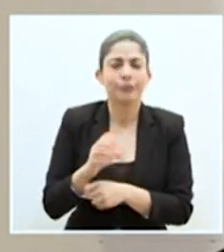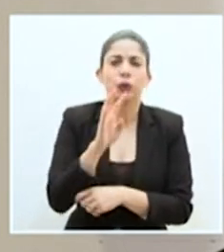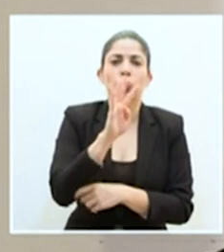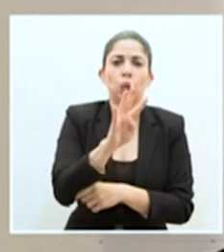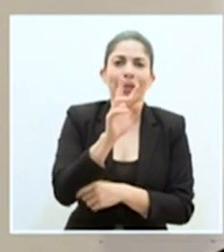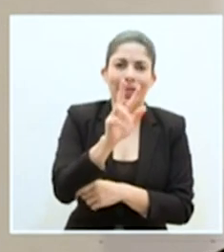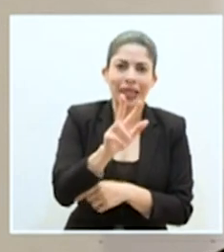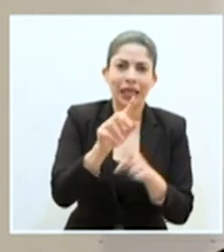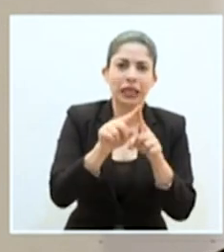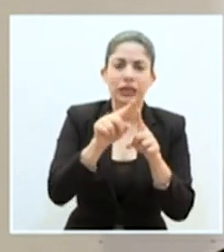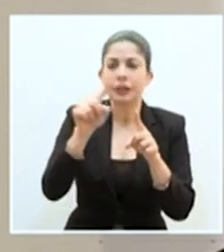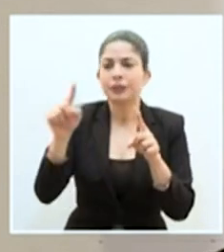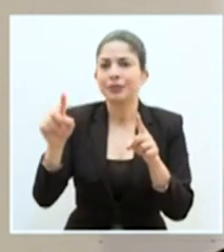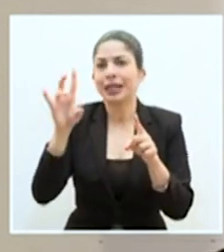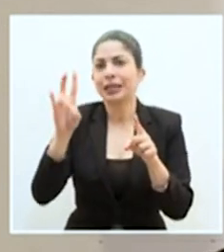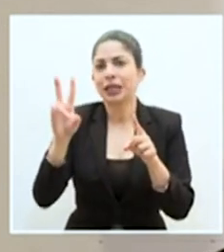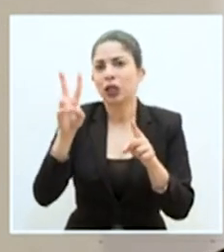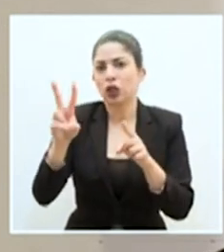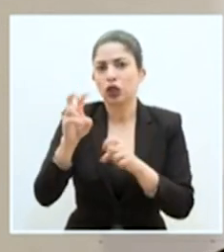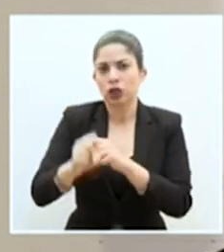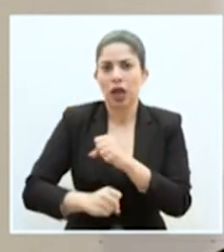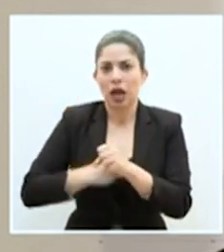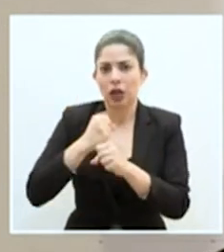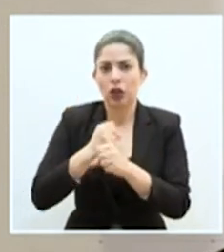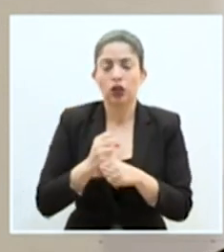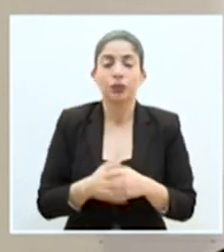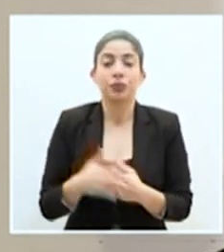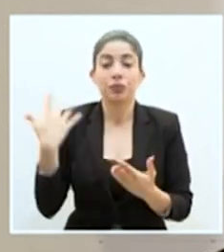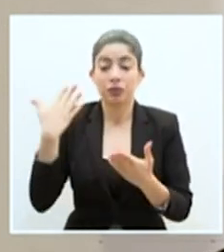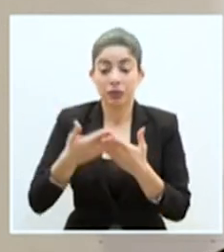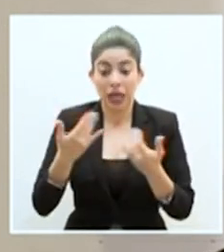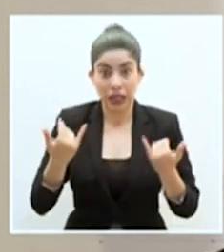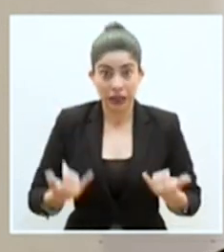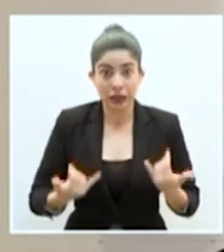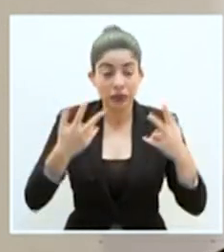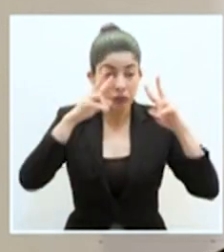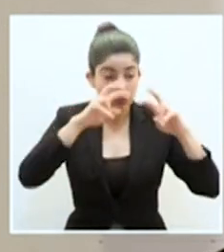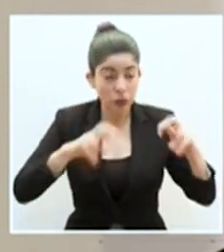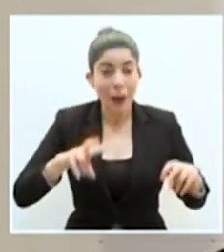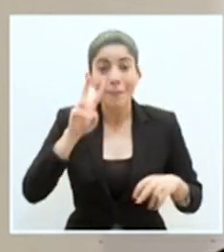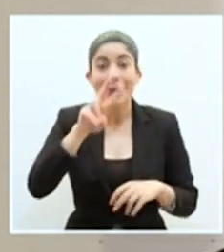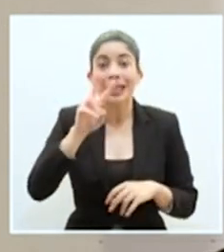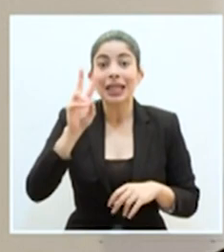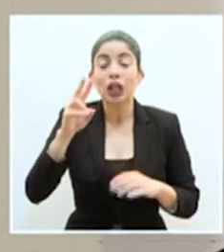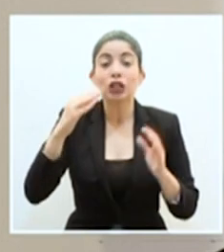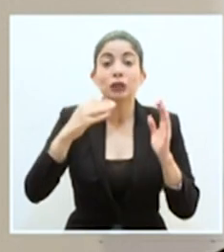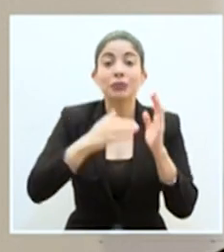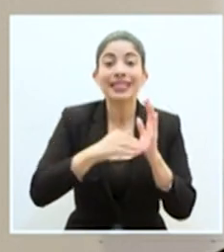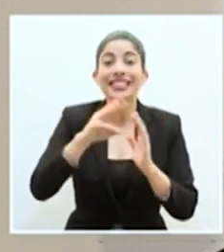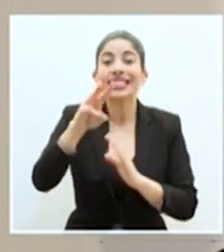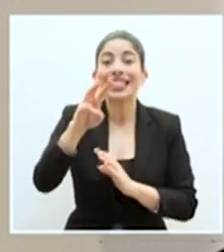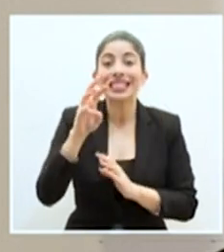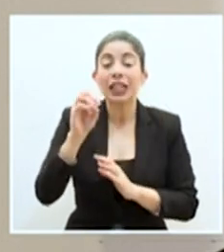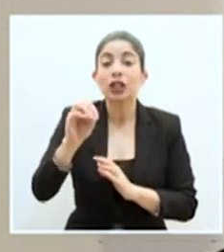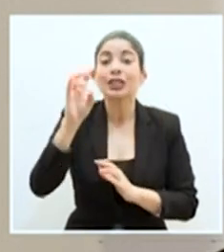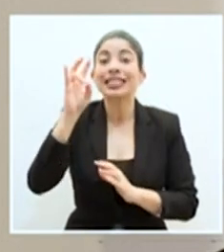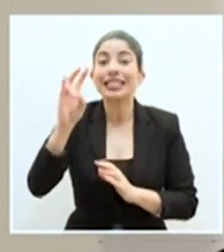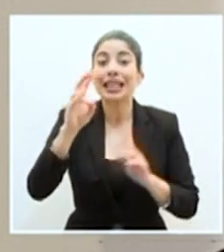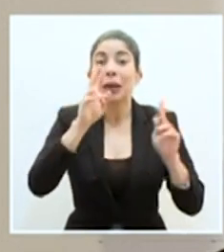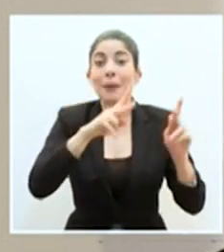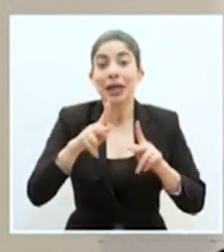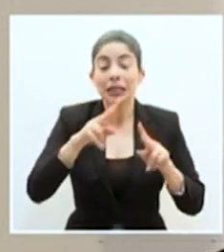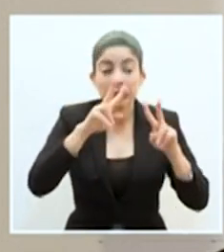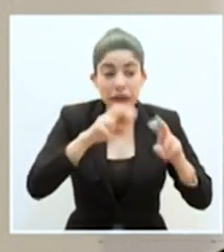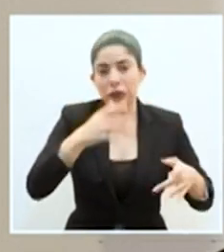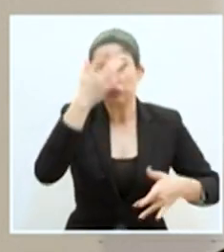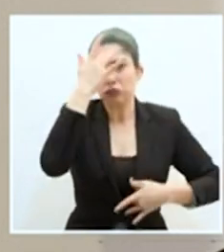43 hasta los 72 años. Hasta el día de hoy se han descartado 22 mil 607 personas y